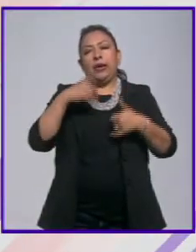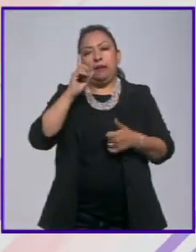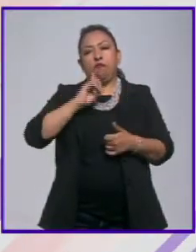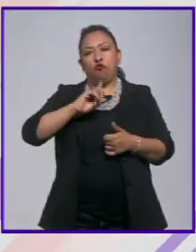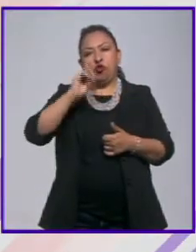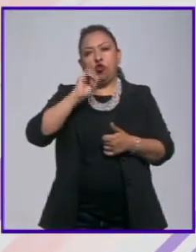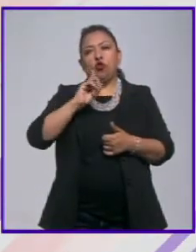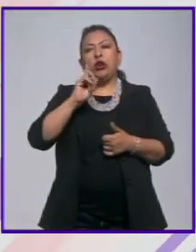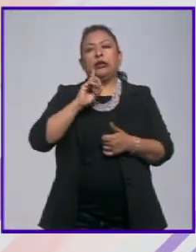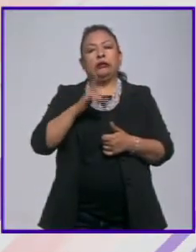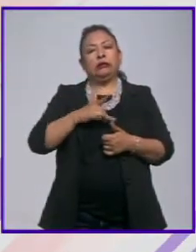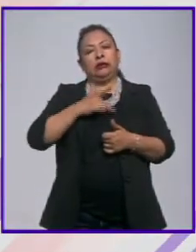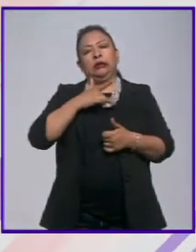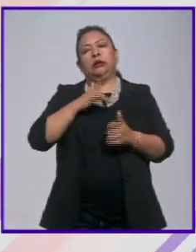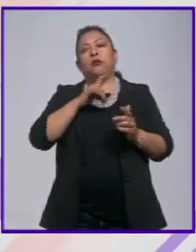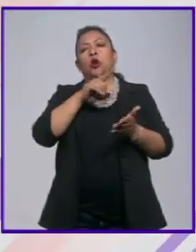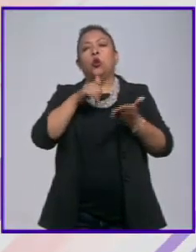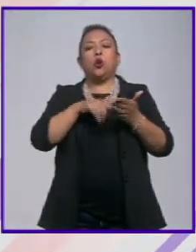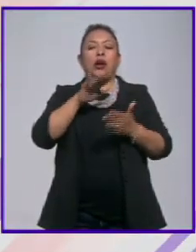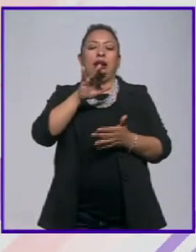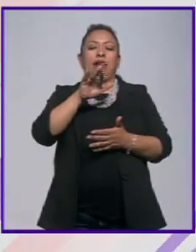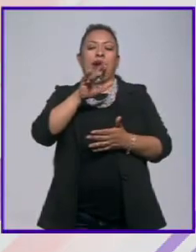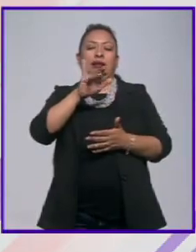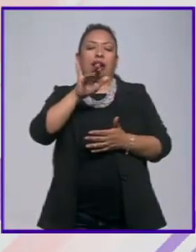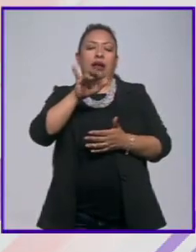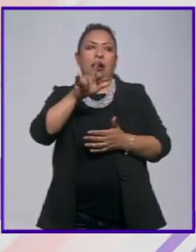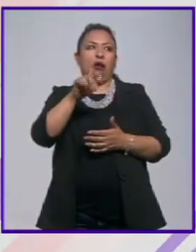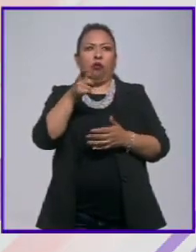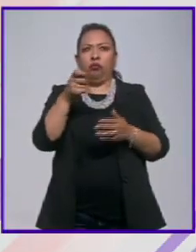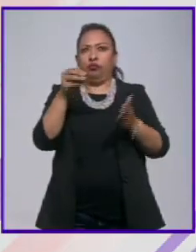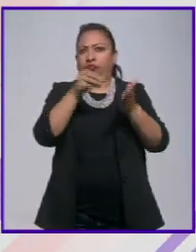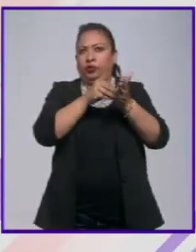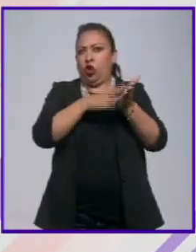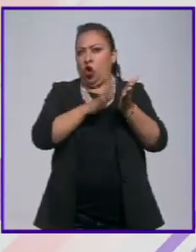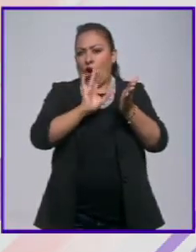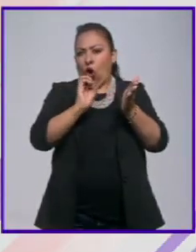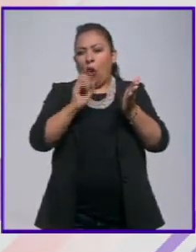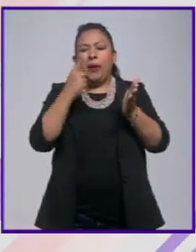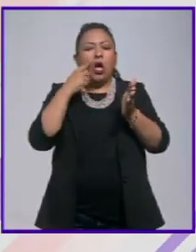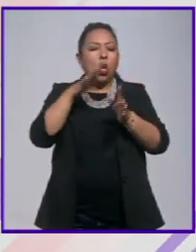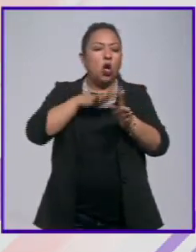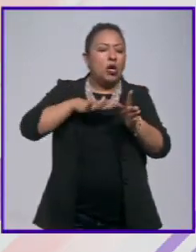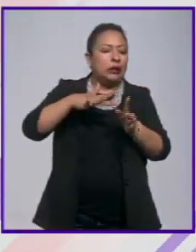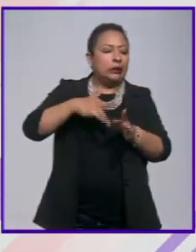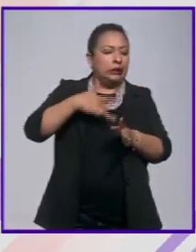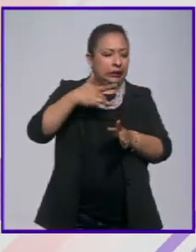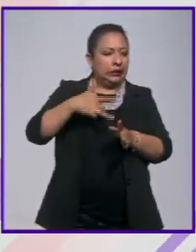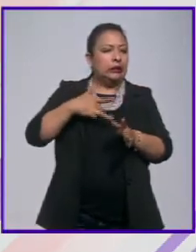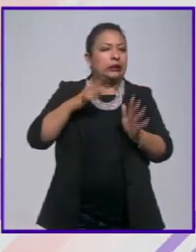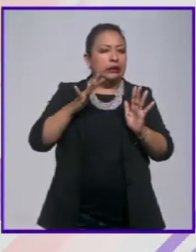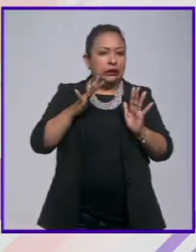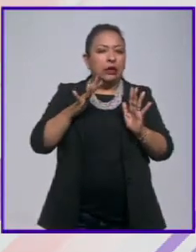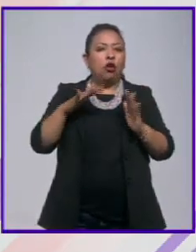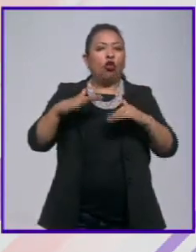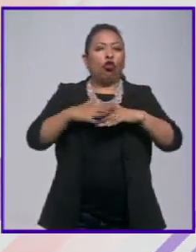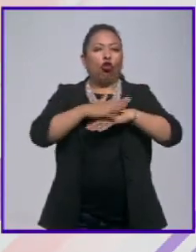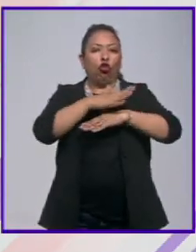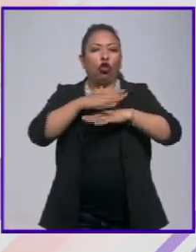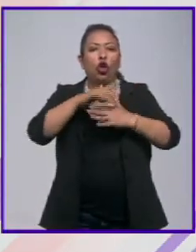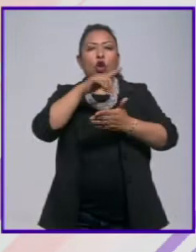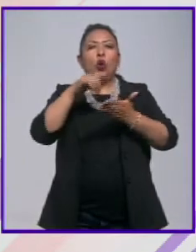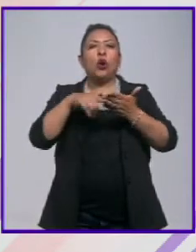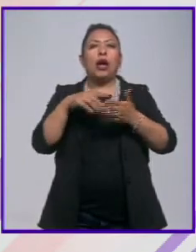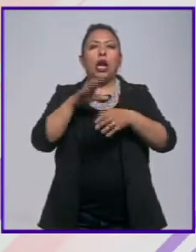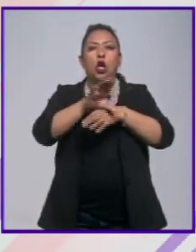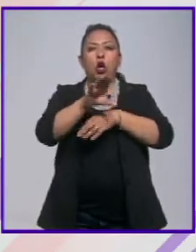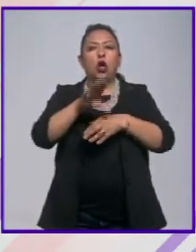e intuimos que es en Cartagena o sea nunca lo dice la novela pero por todo el contexto de la costa colombiana